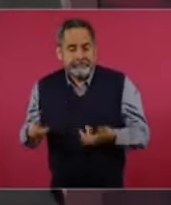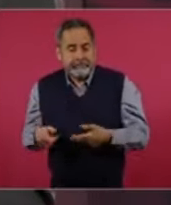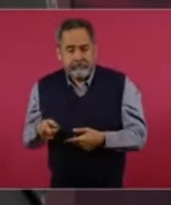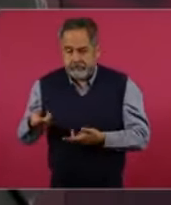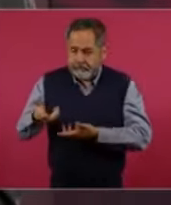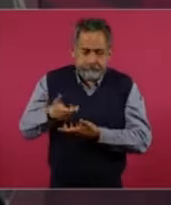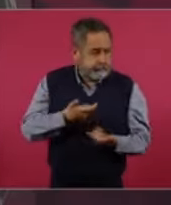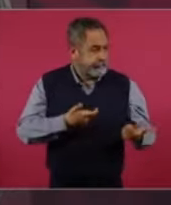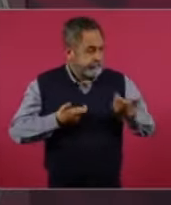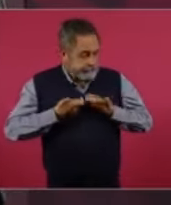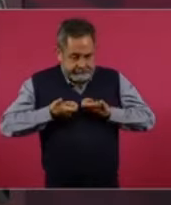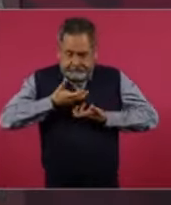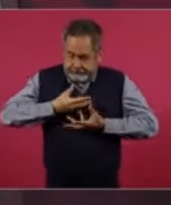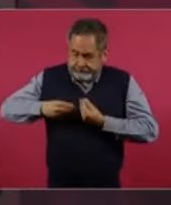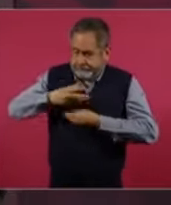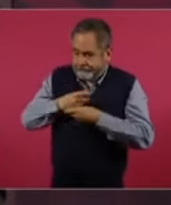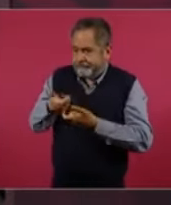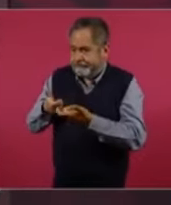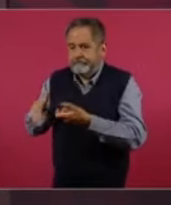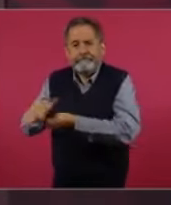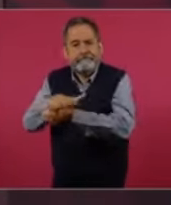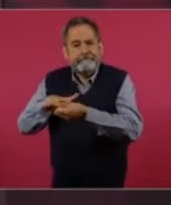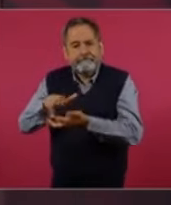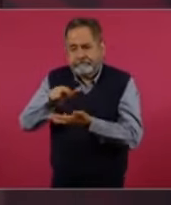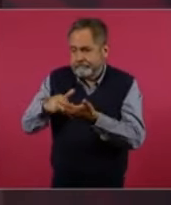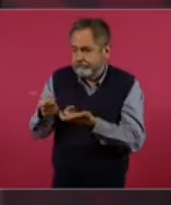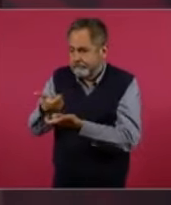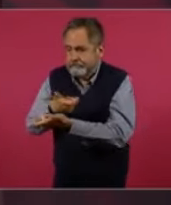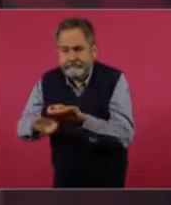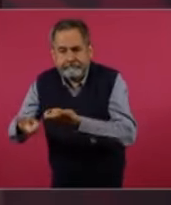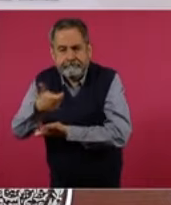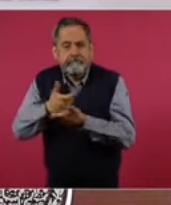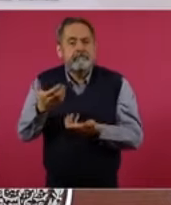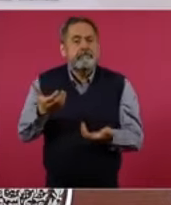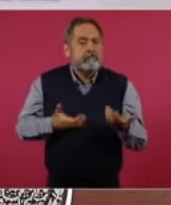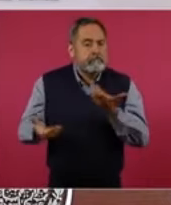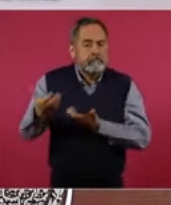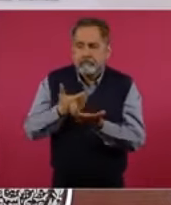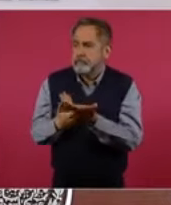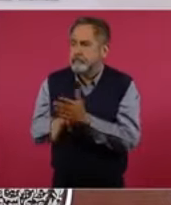reactiva toda la economía regional, cómo se ayuda el comercio,